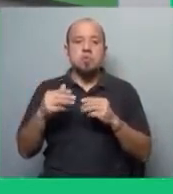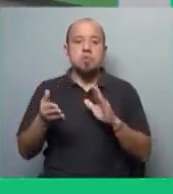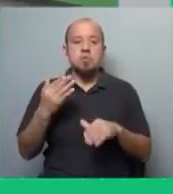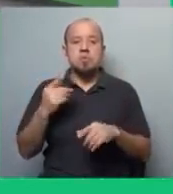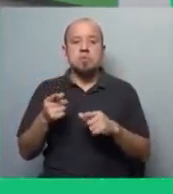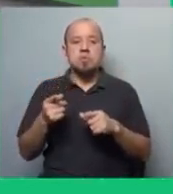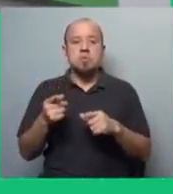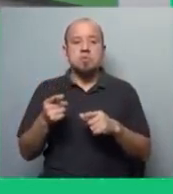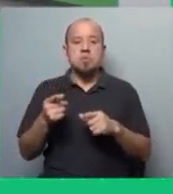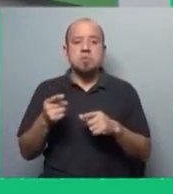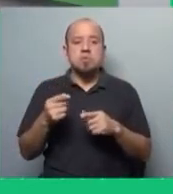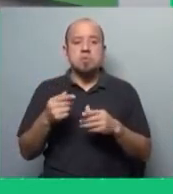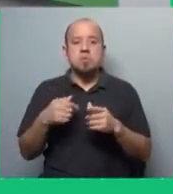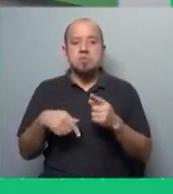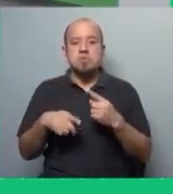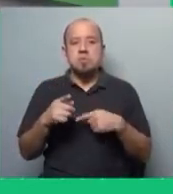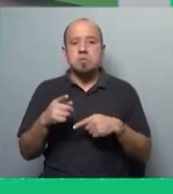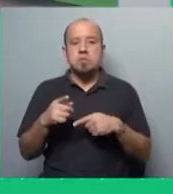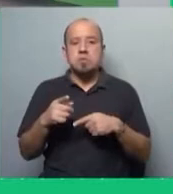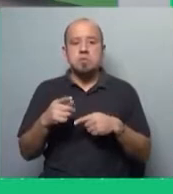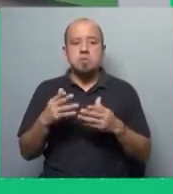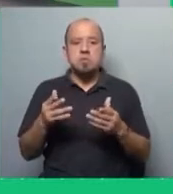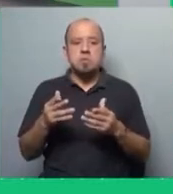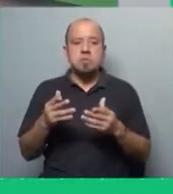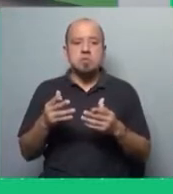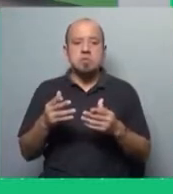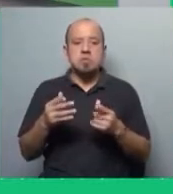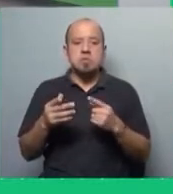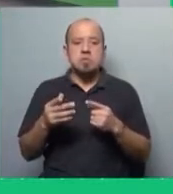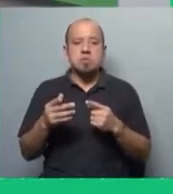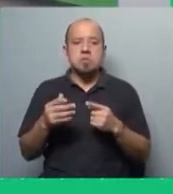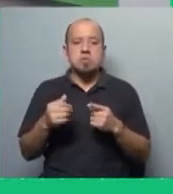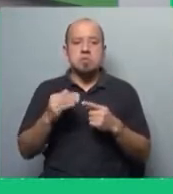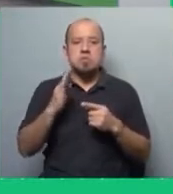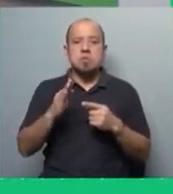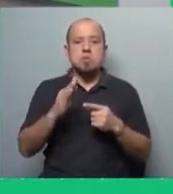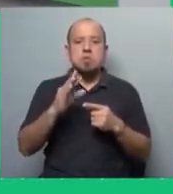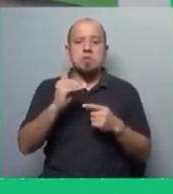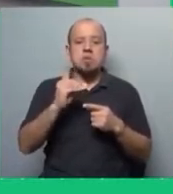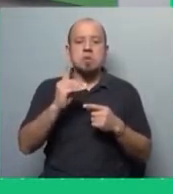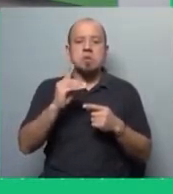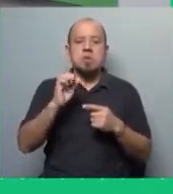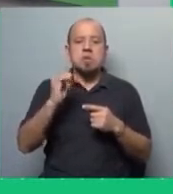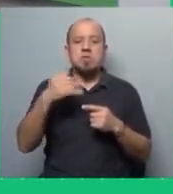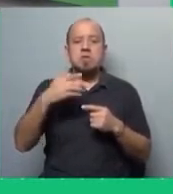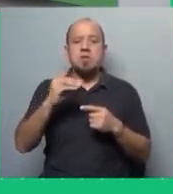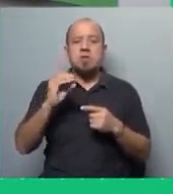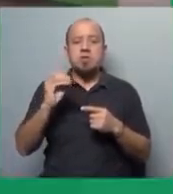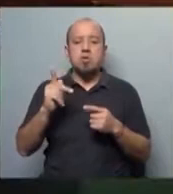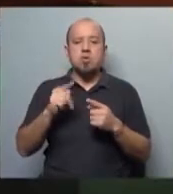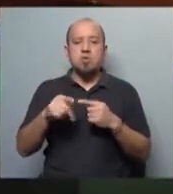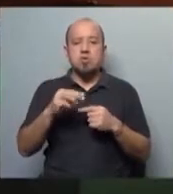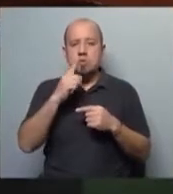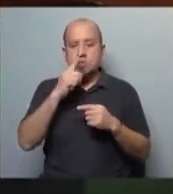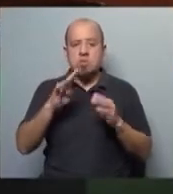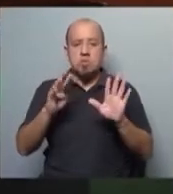una de regímenes más oprobiosos del continente. Papá y Baby Doc. Papá y Baby Doc, a inicio de los